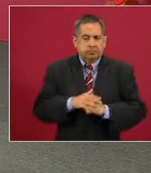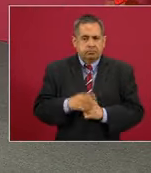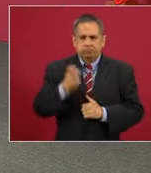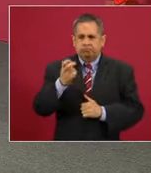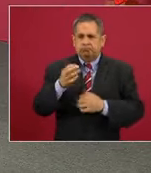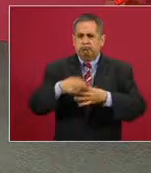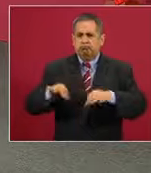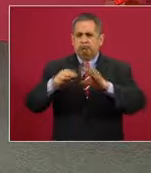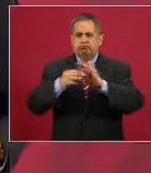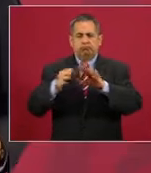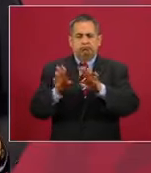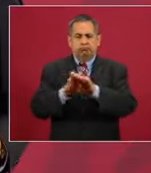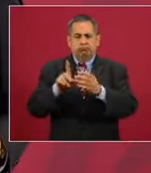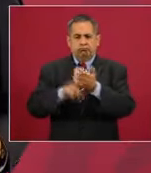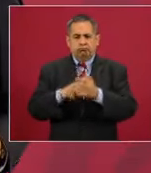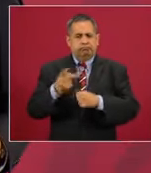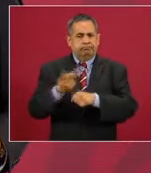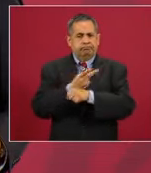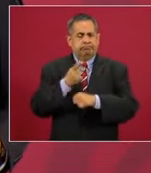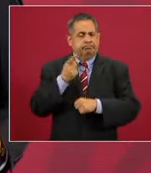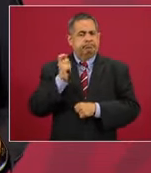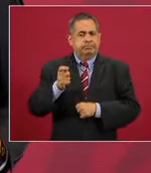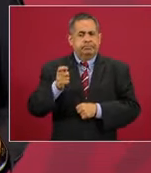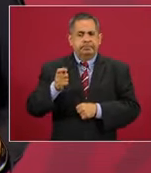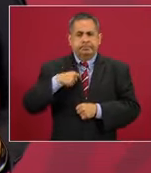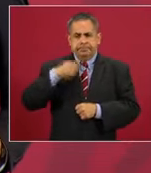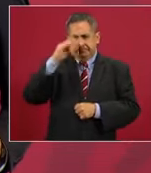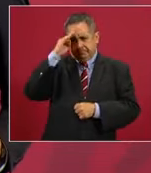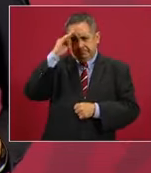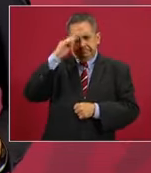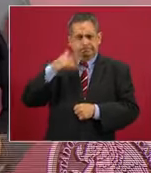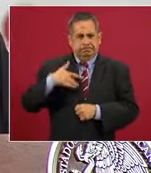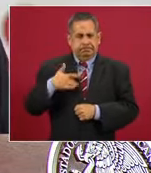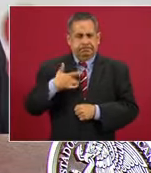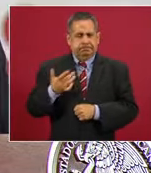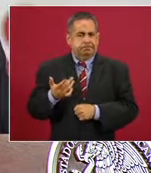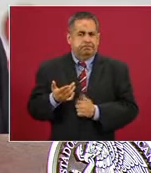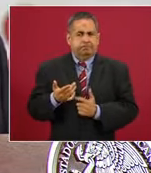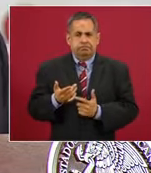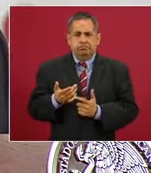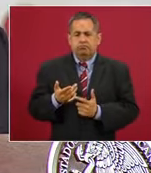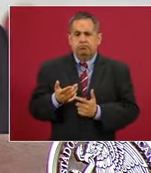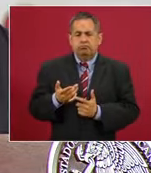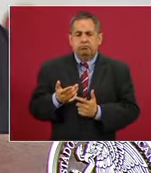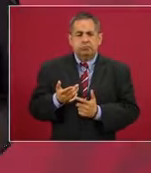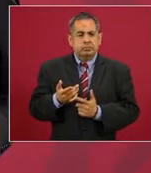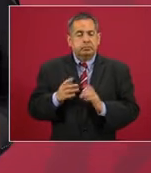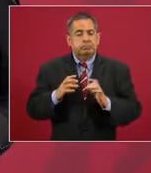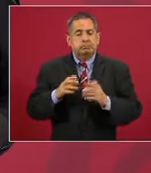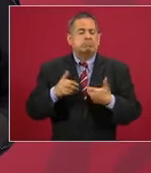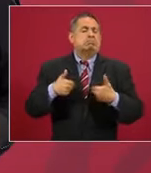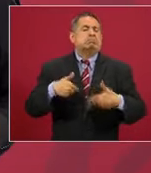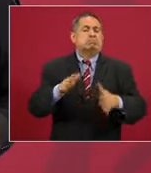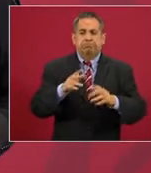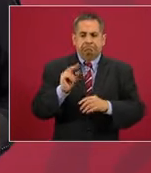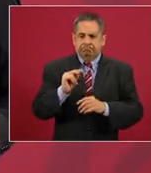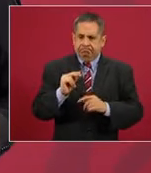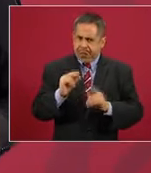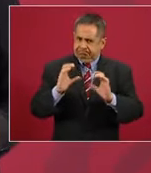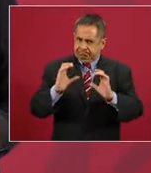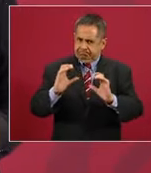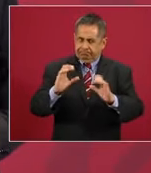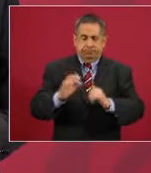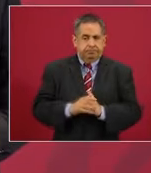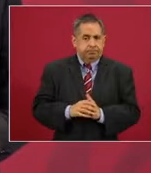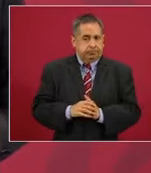pendientes y no descuidarnos. Y